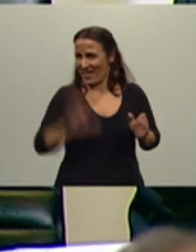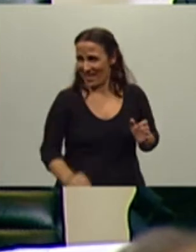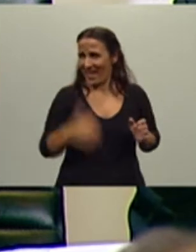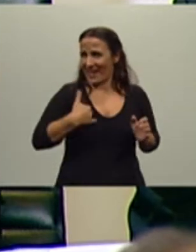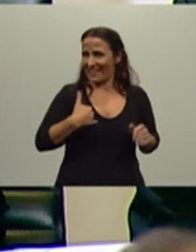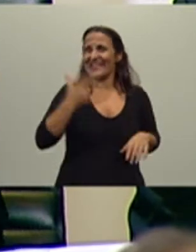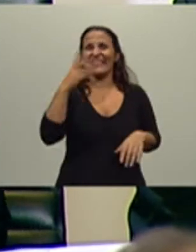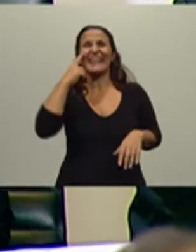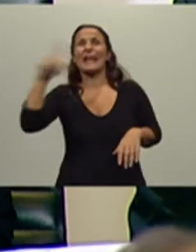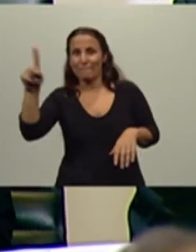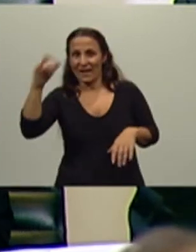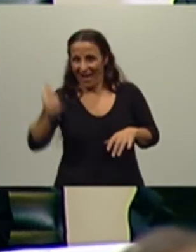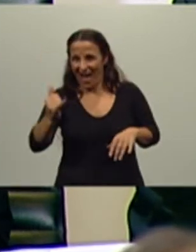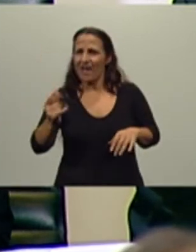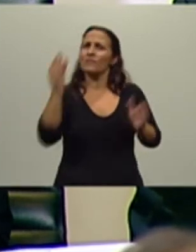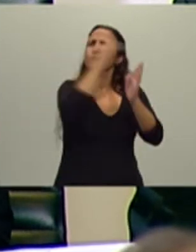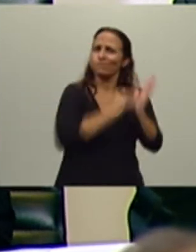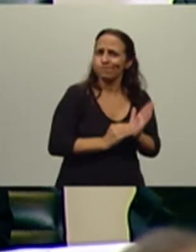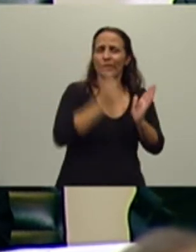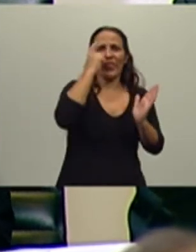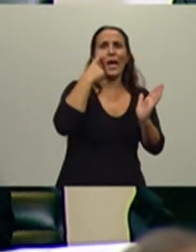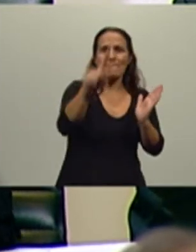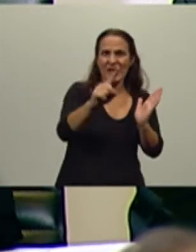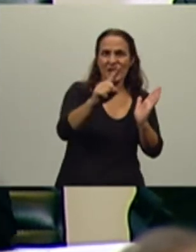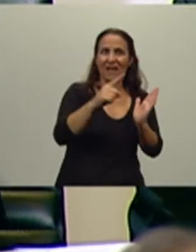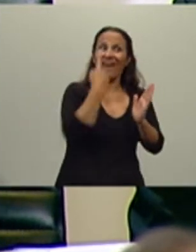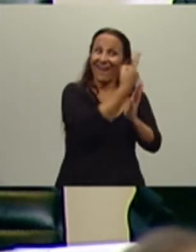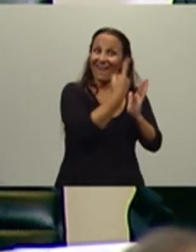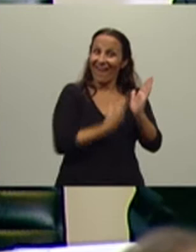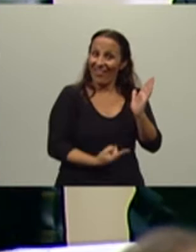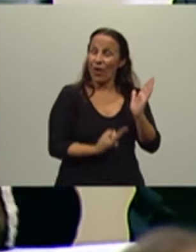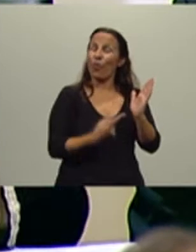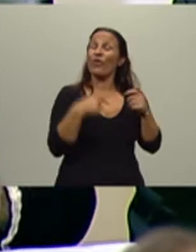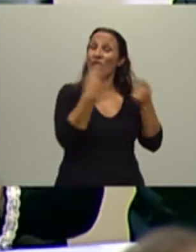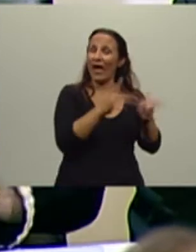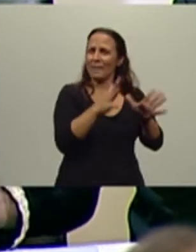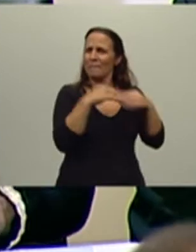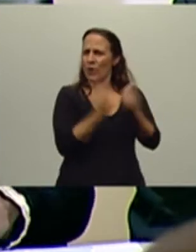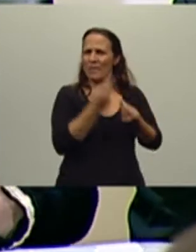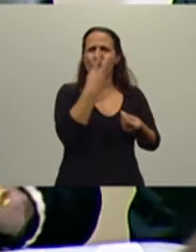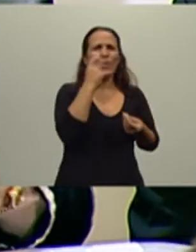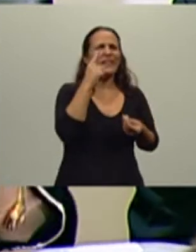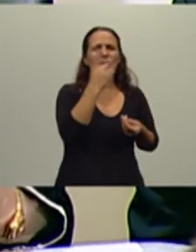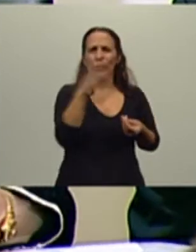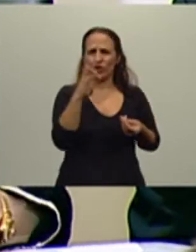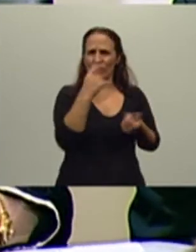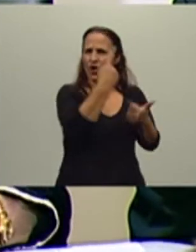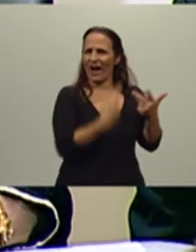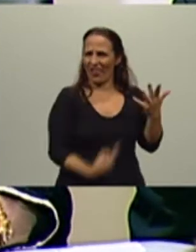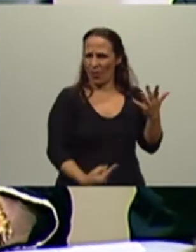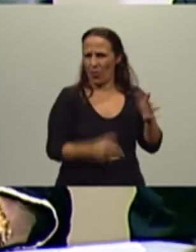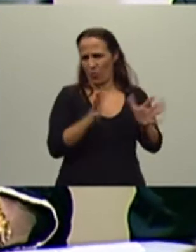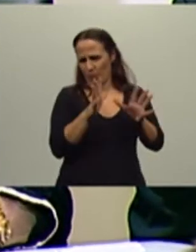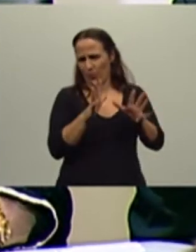inscribieron 10.000 y van a recibir un promedio de 20.400 por cada uno de ellos, que equivale